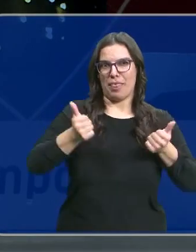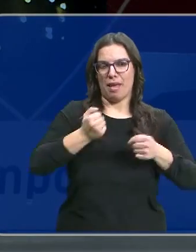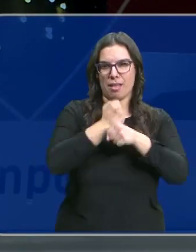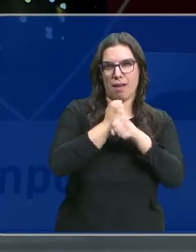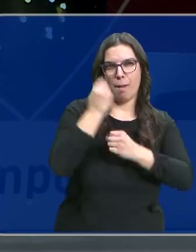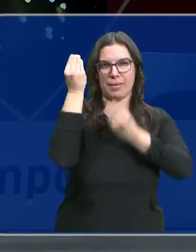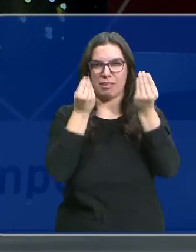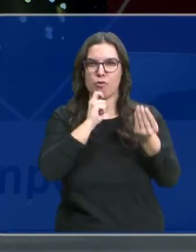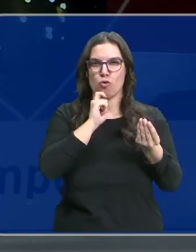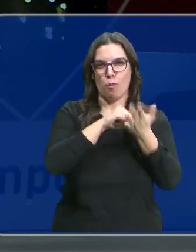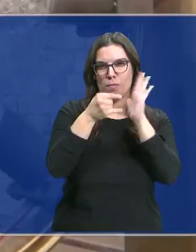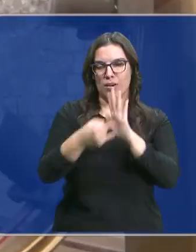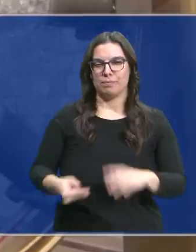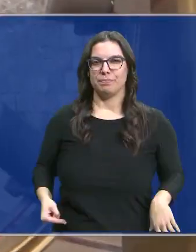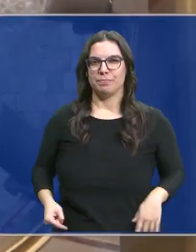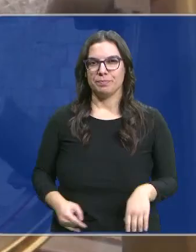puesta en escena lumínica.